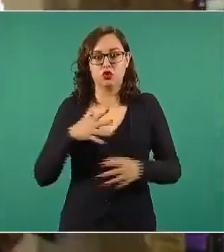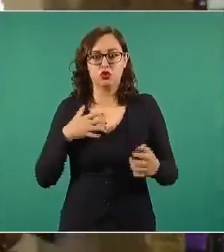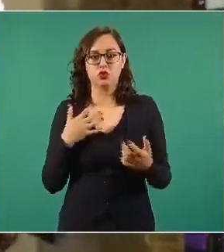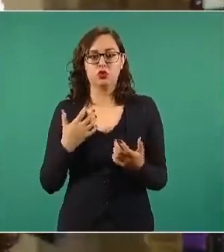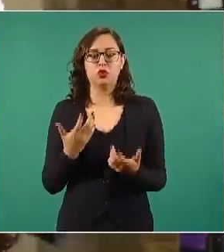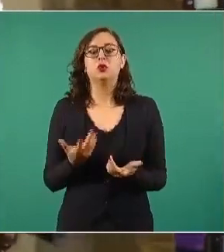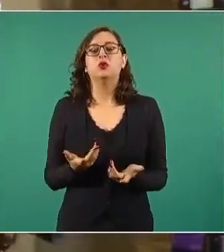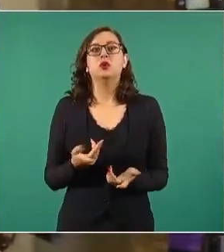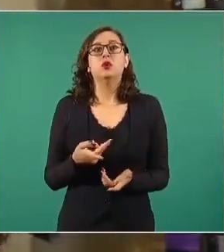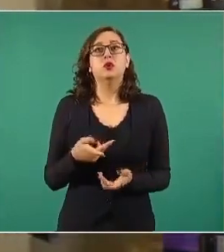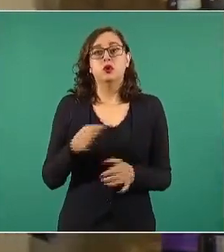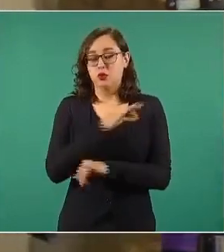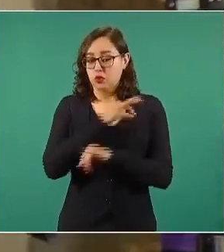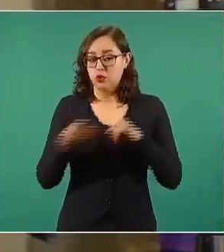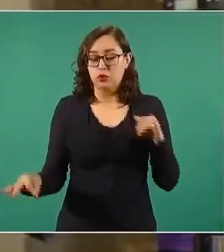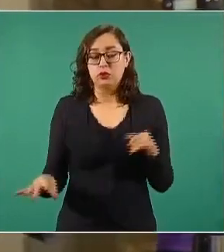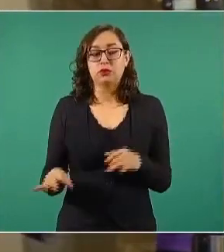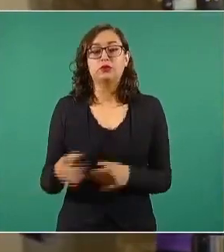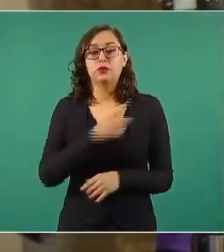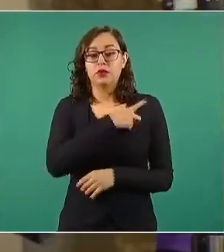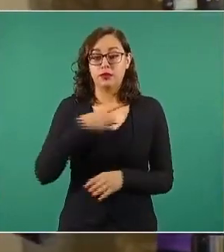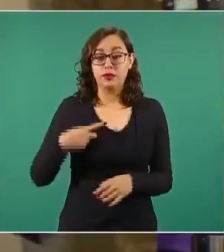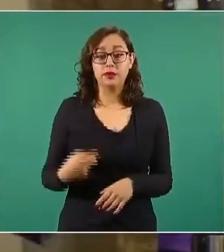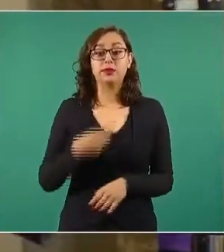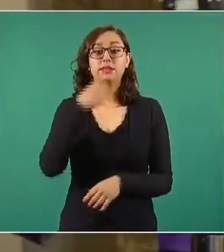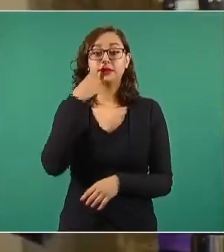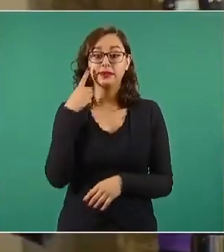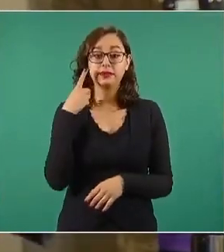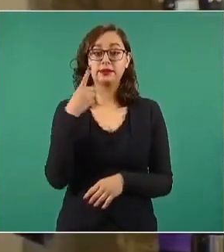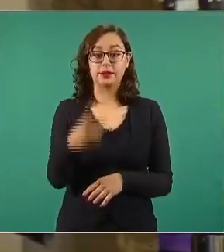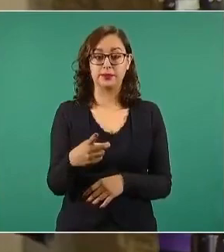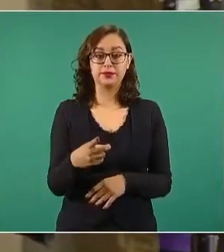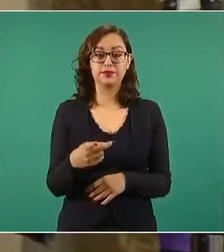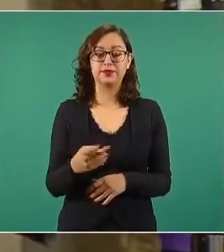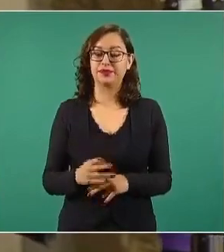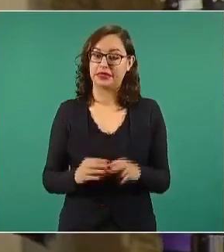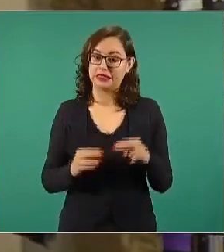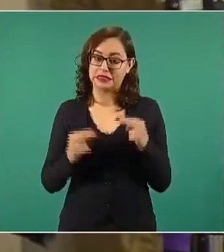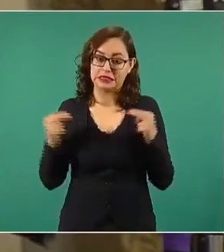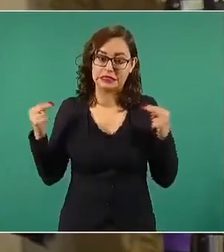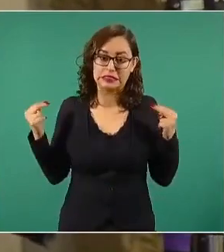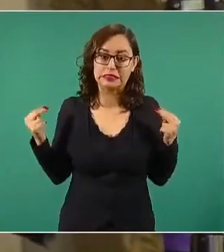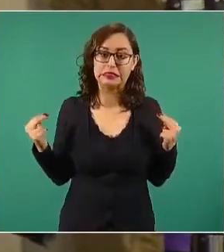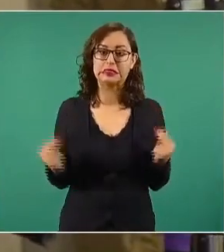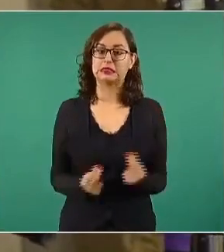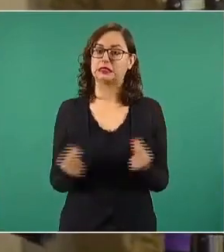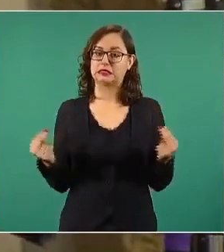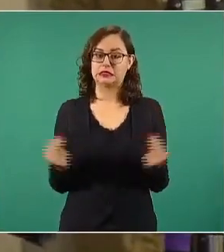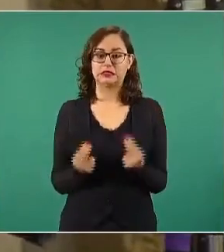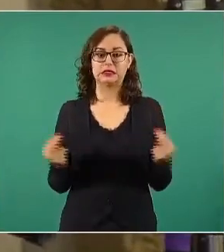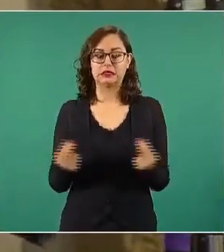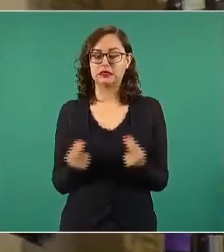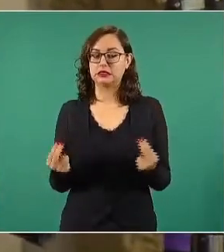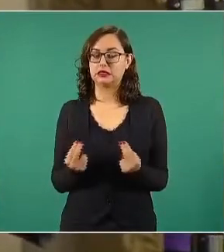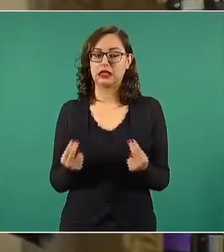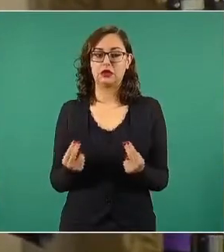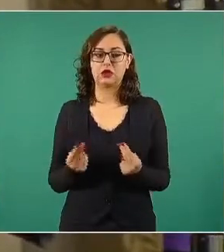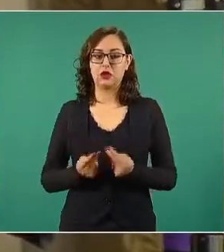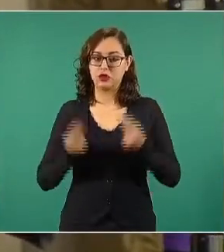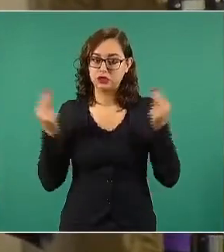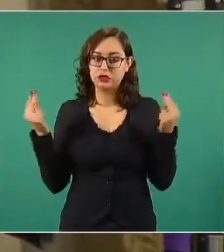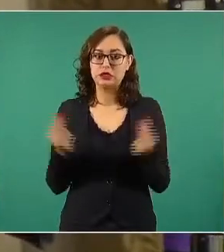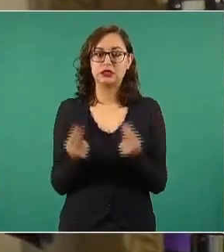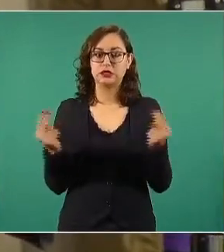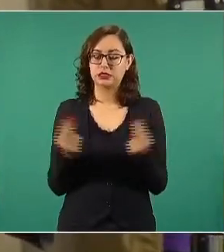Es necesario, el yunque está muy alebrestado, está muy arriba, ahorita que la